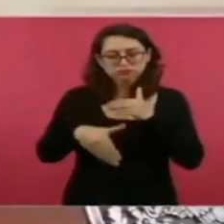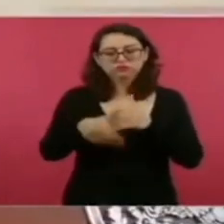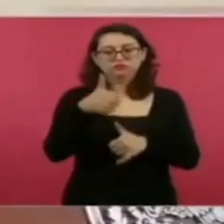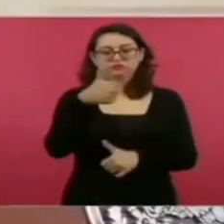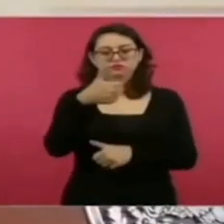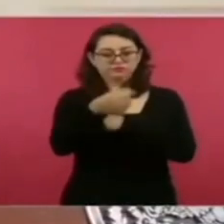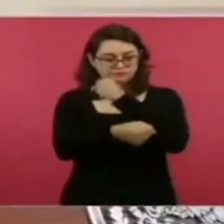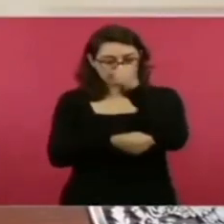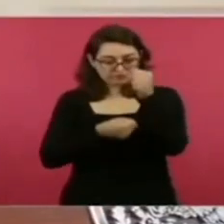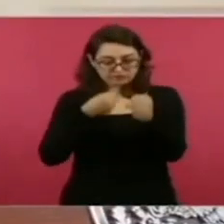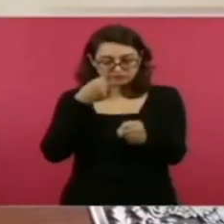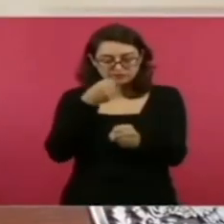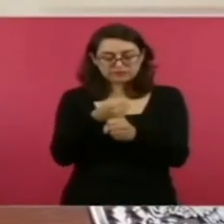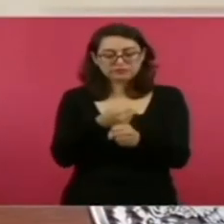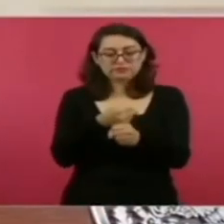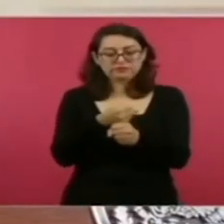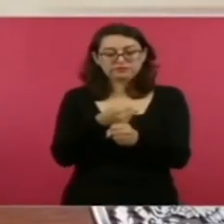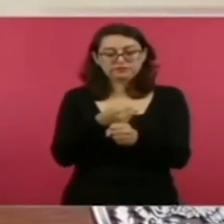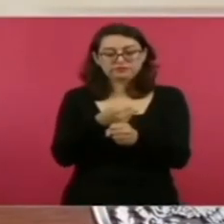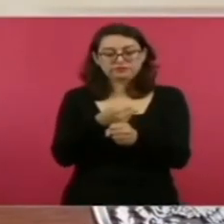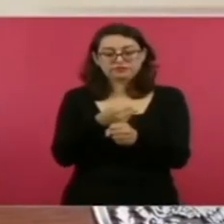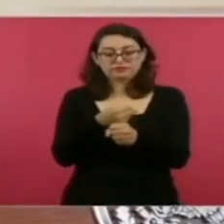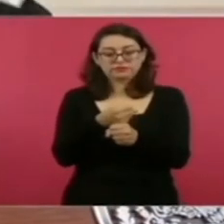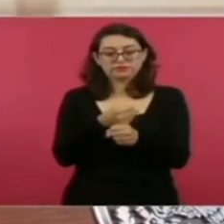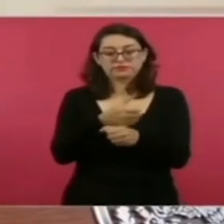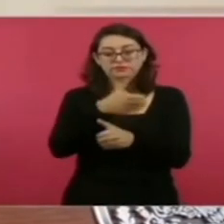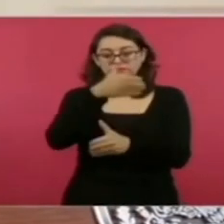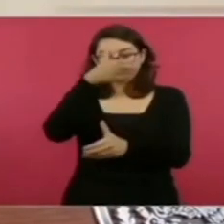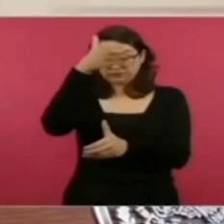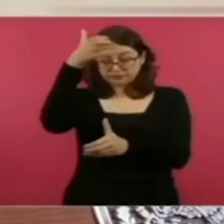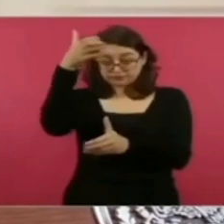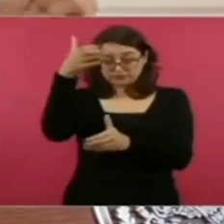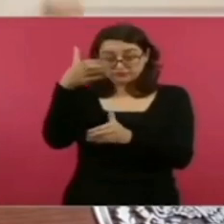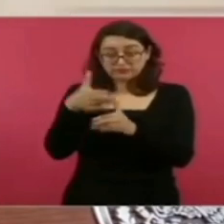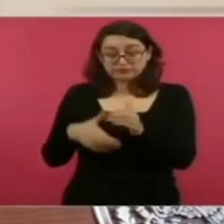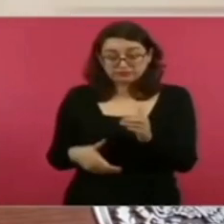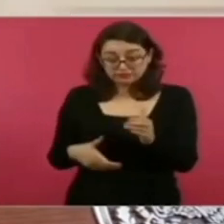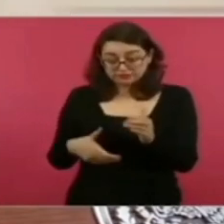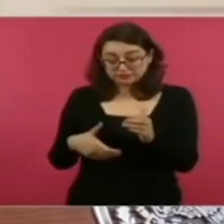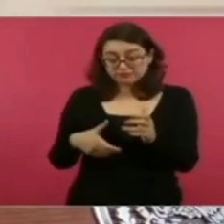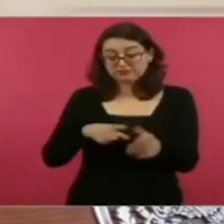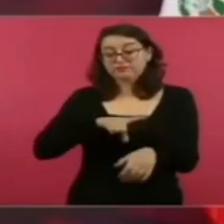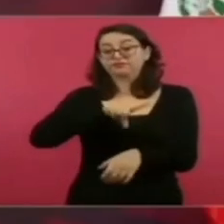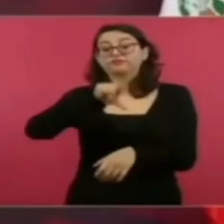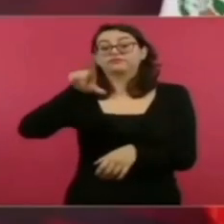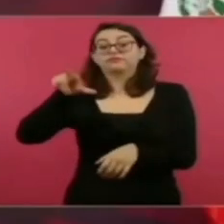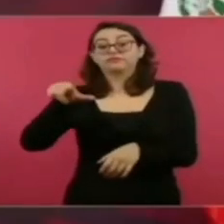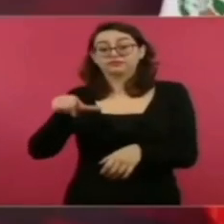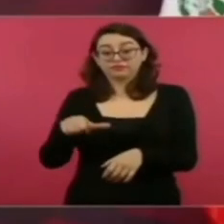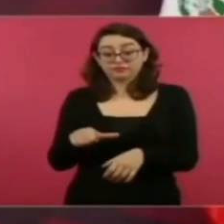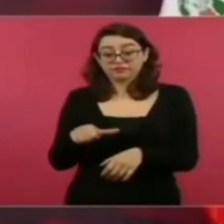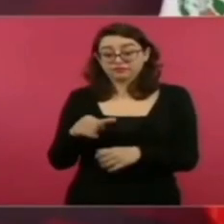al final de ese sexenio se llevó a cabo un fraude electoral.